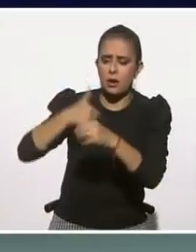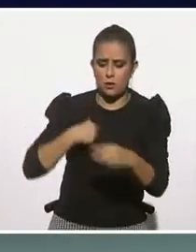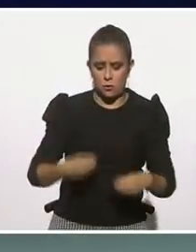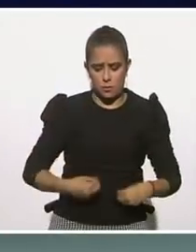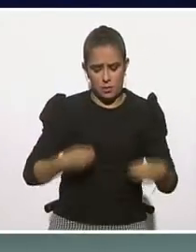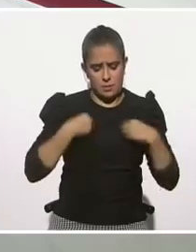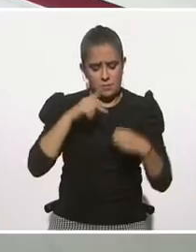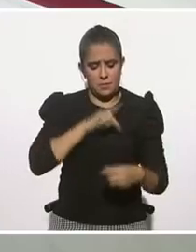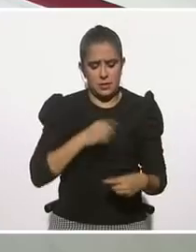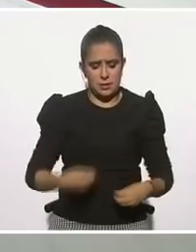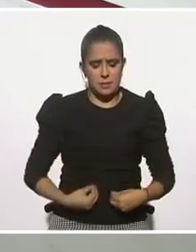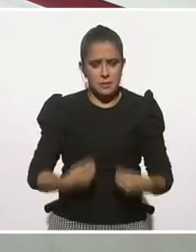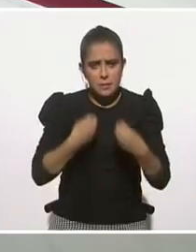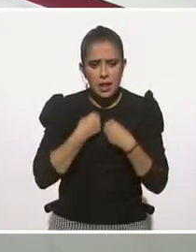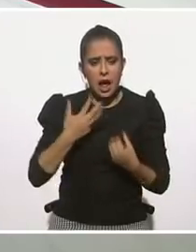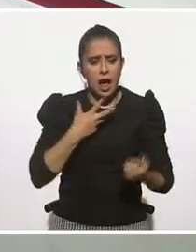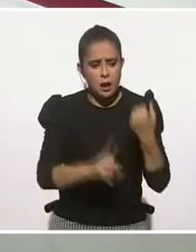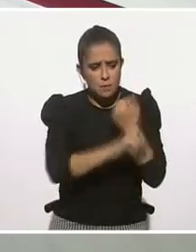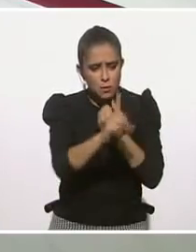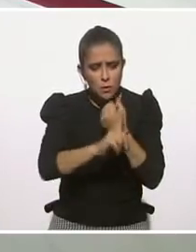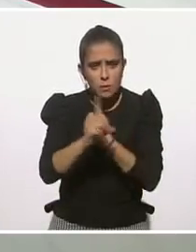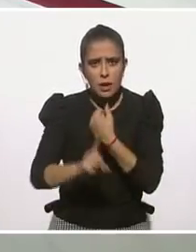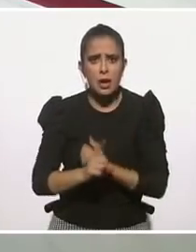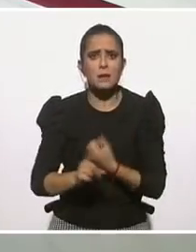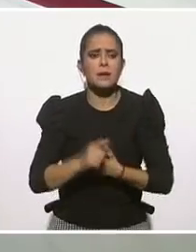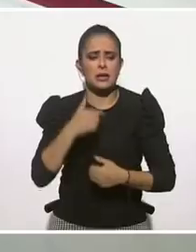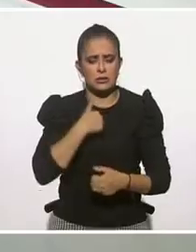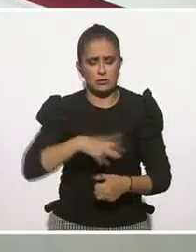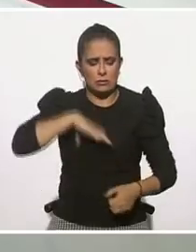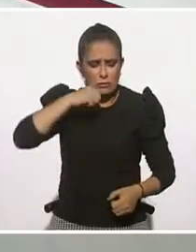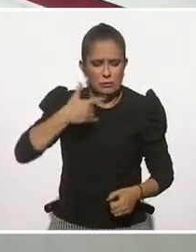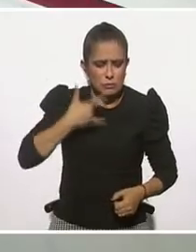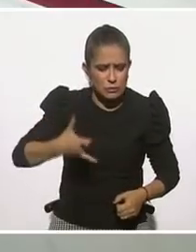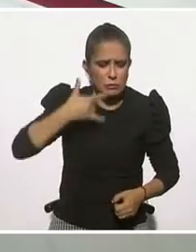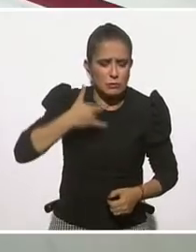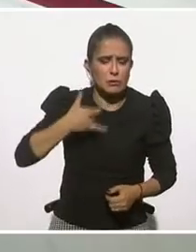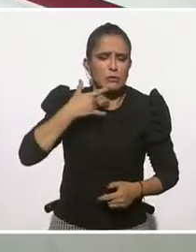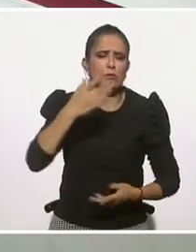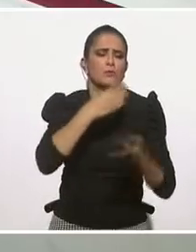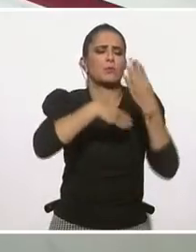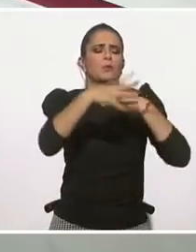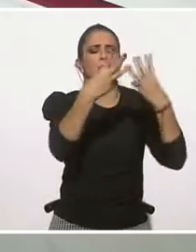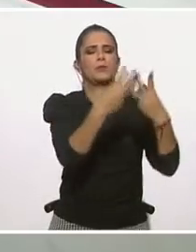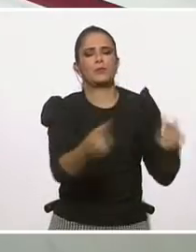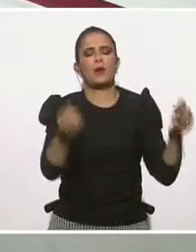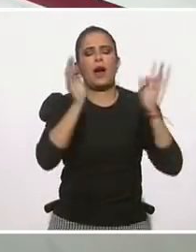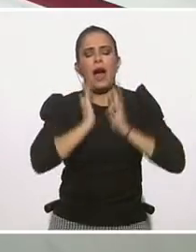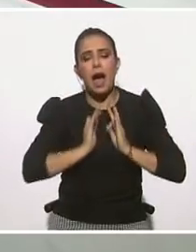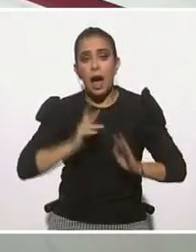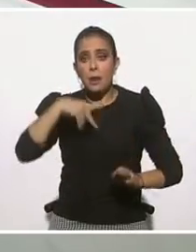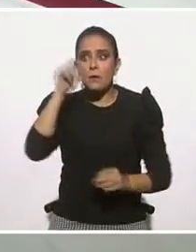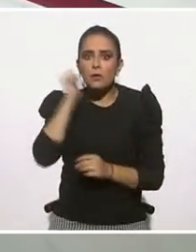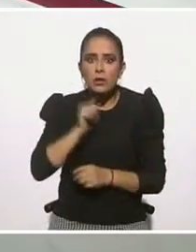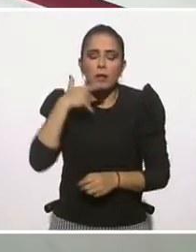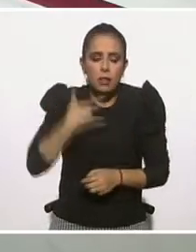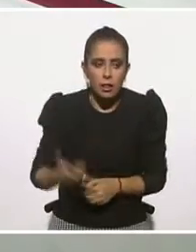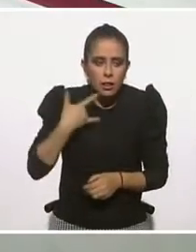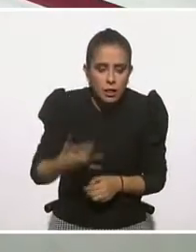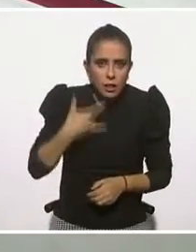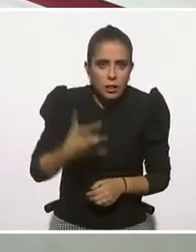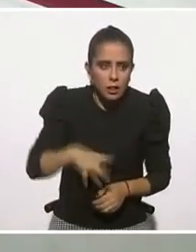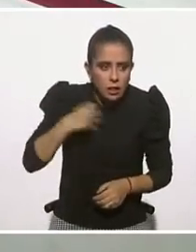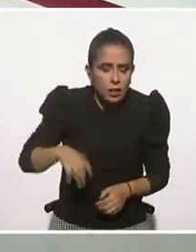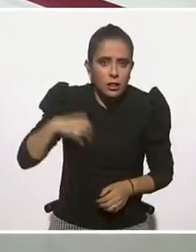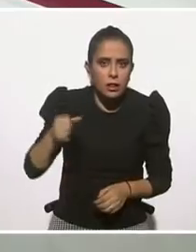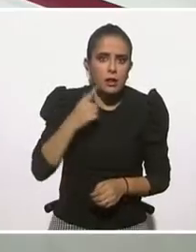mi proceso, de reconocer lo que no todo el tiempo tengo que ser resiliente, pero de que sí puedo. Entonces creo que ese punto empuja para que sigamos con la conversación.